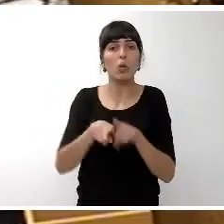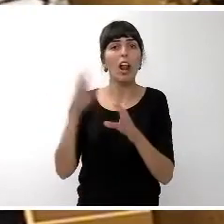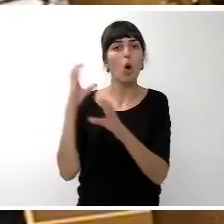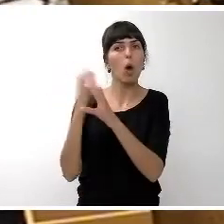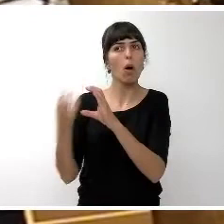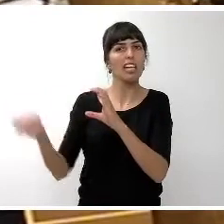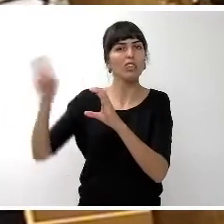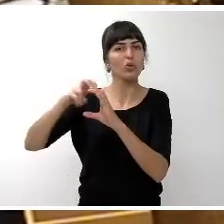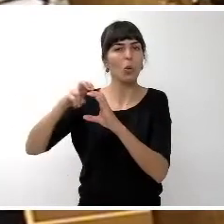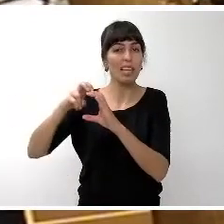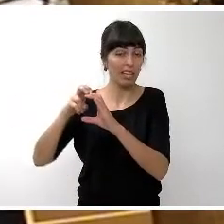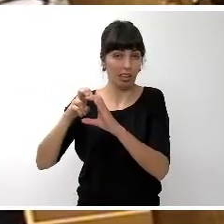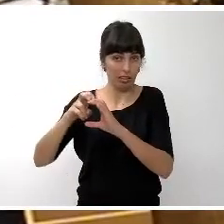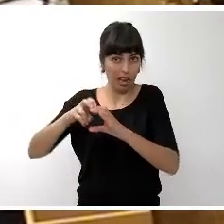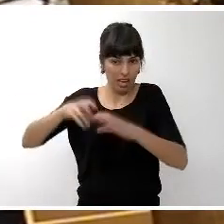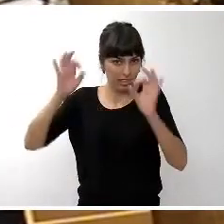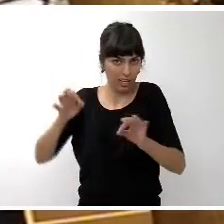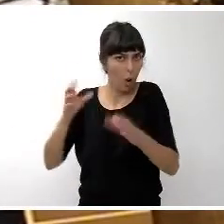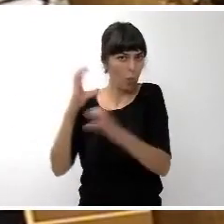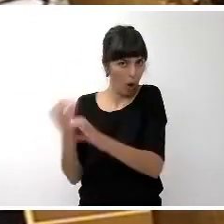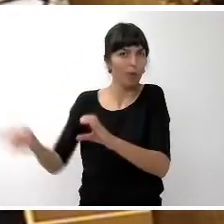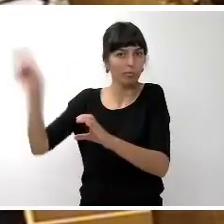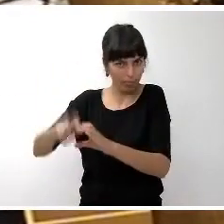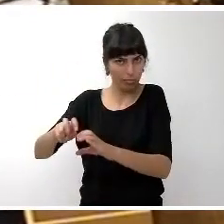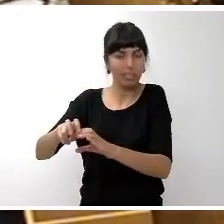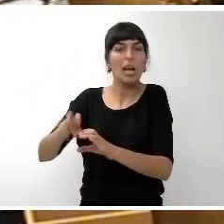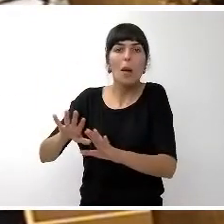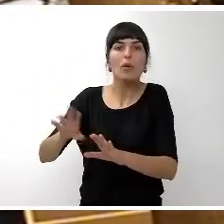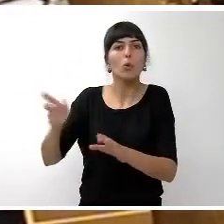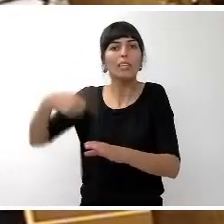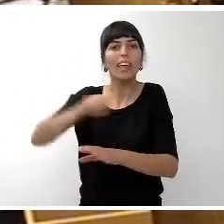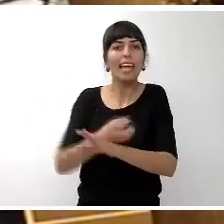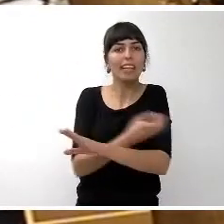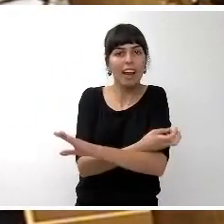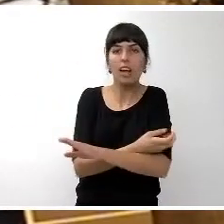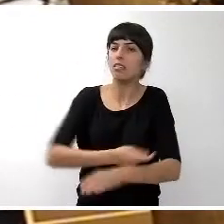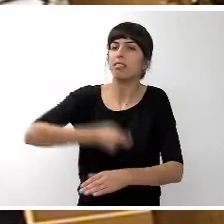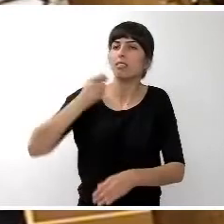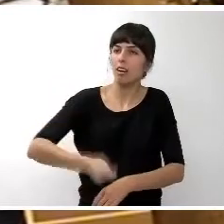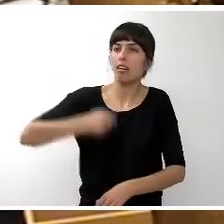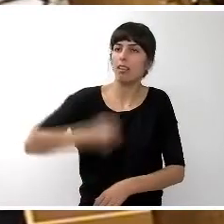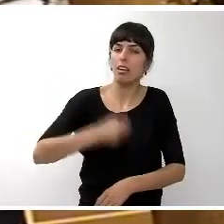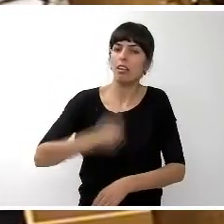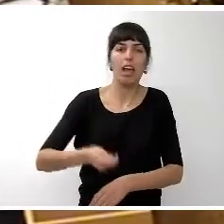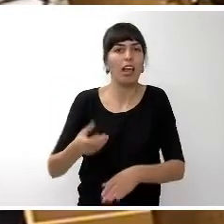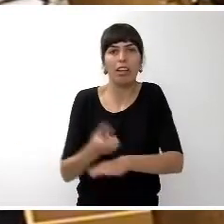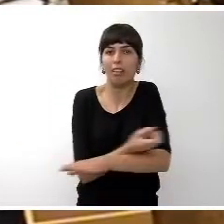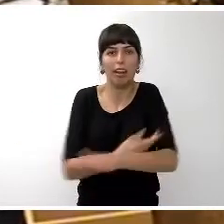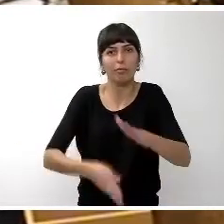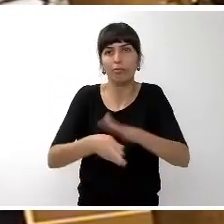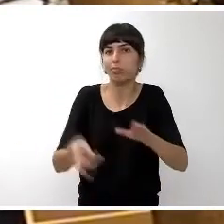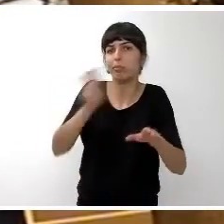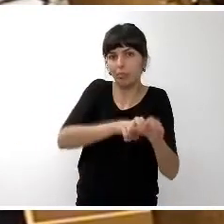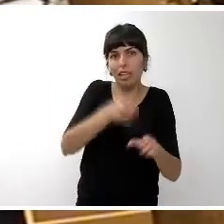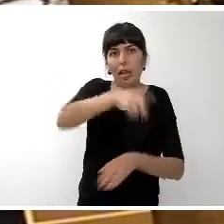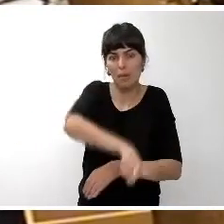han subido a la guagua además en sentido literal, ¿no? Pero no terminan ustedes de bajarse del tren y vaya tren en el que estaban subidos y